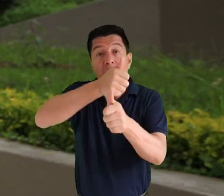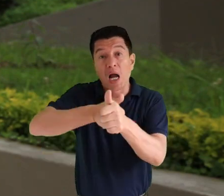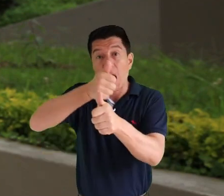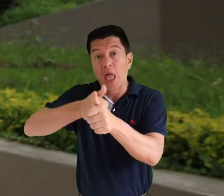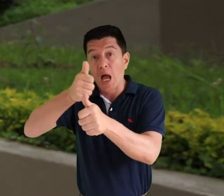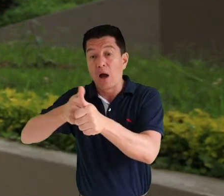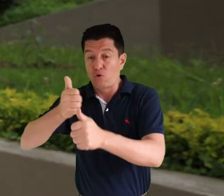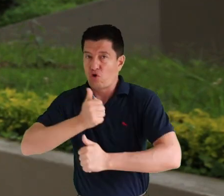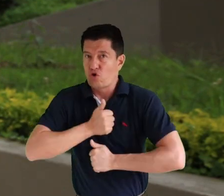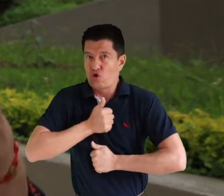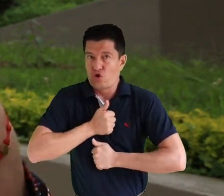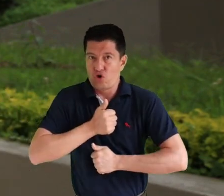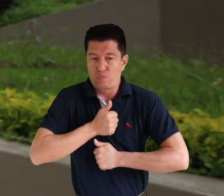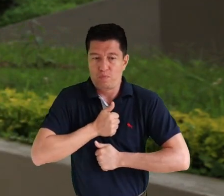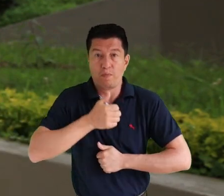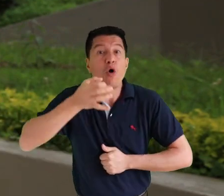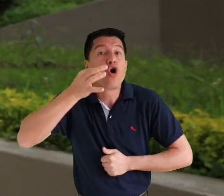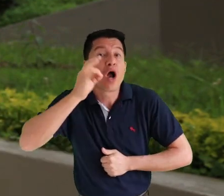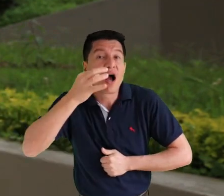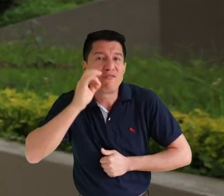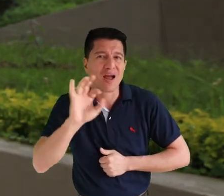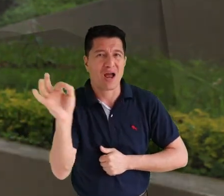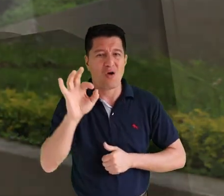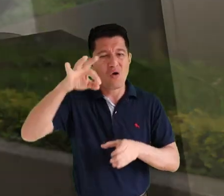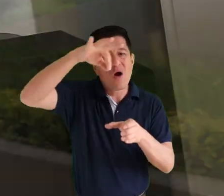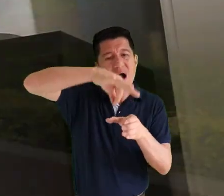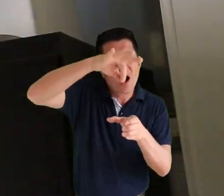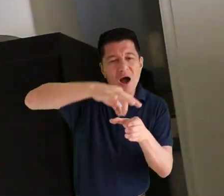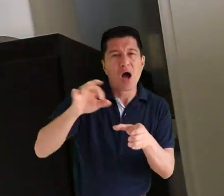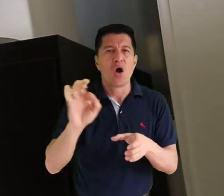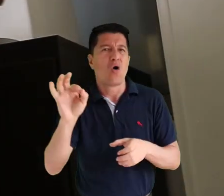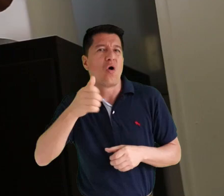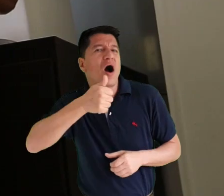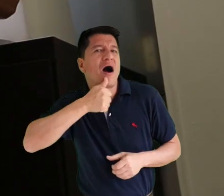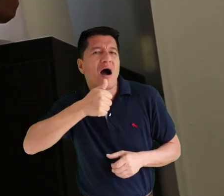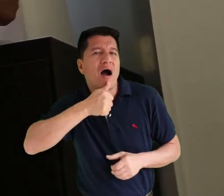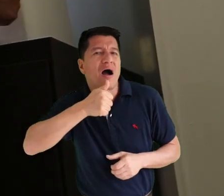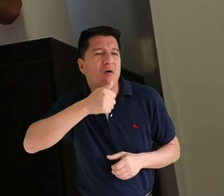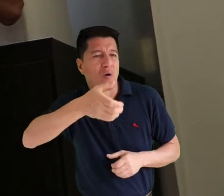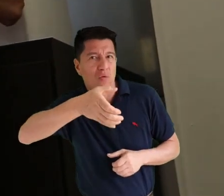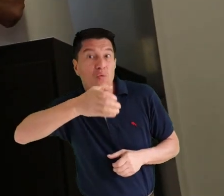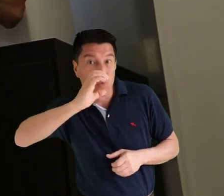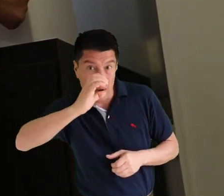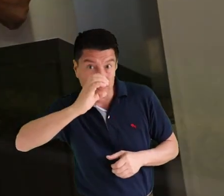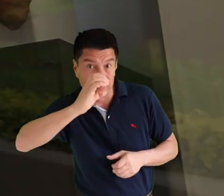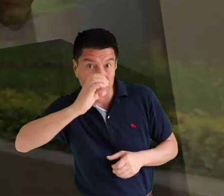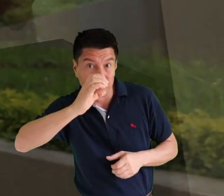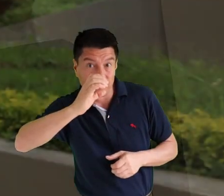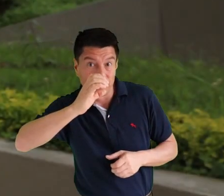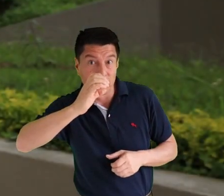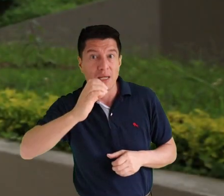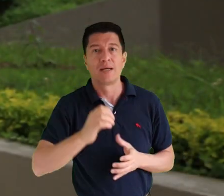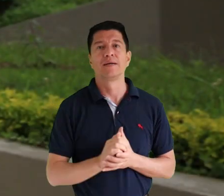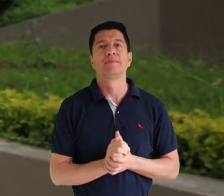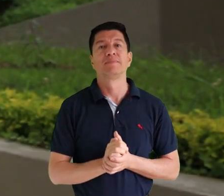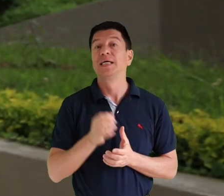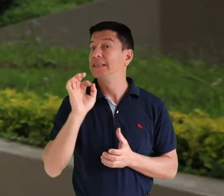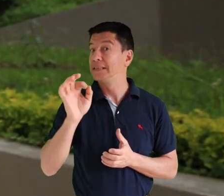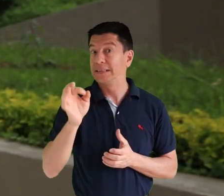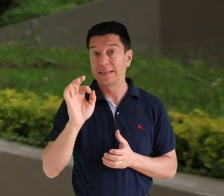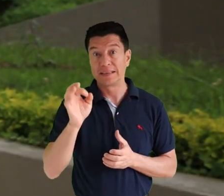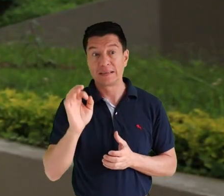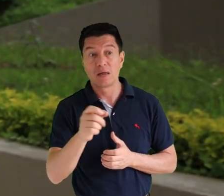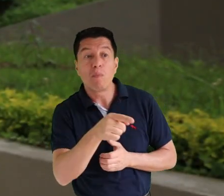en que cada uno vamos a hacer un autoservicio de nuestro café, de nuestra aromática o del agua cristal que debemos consumir. Todo